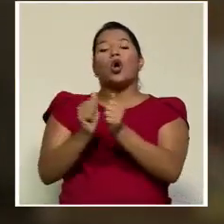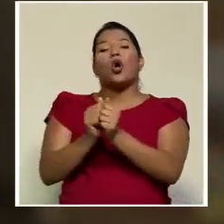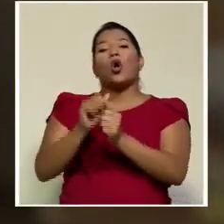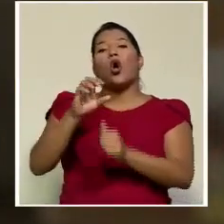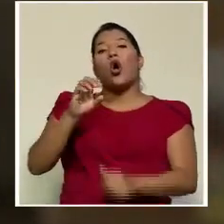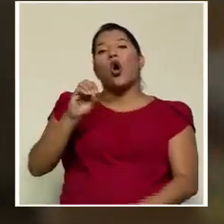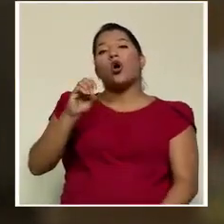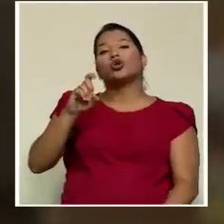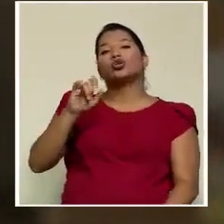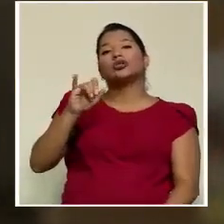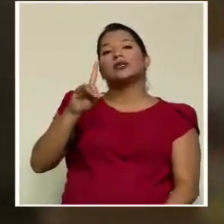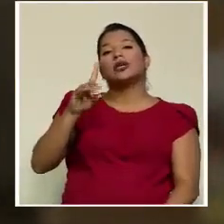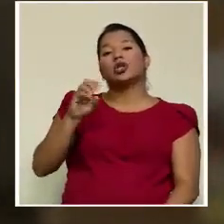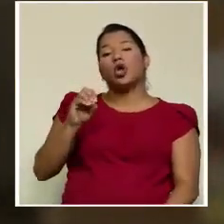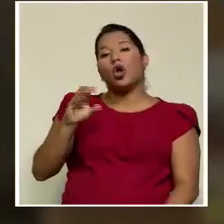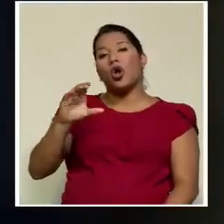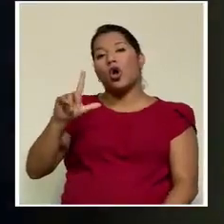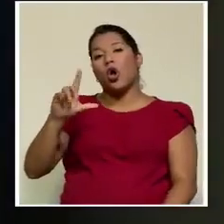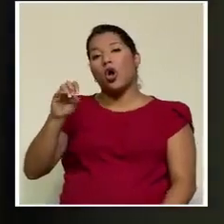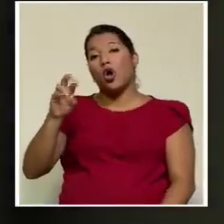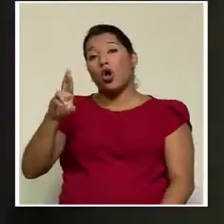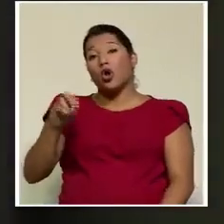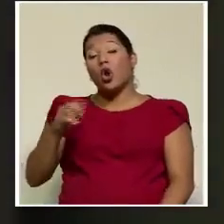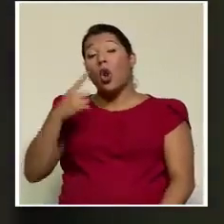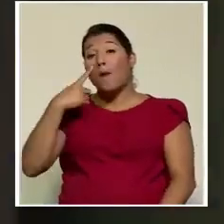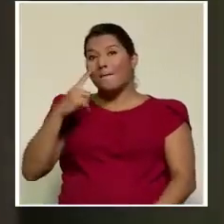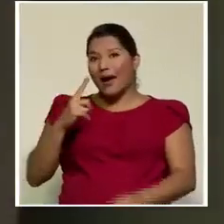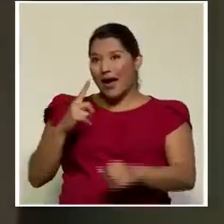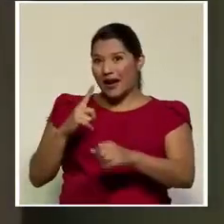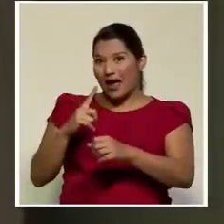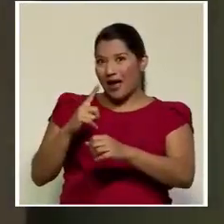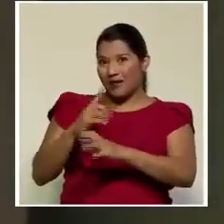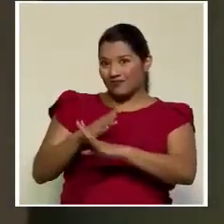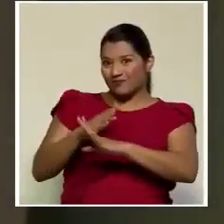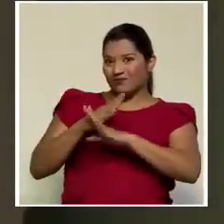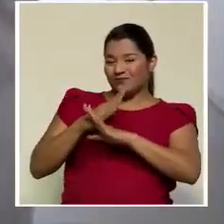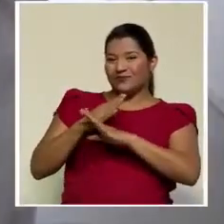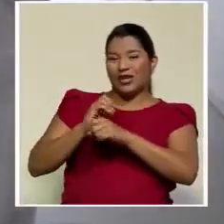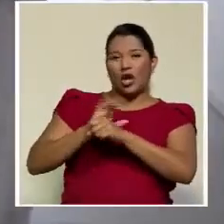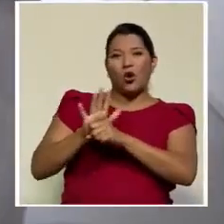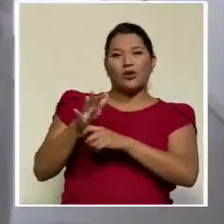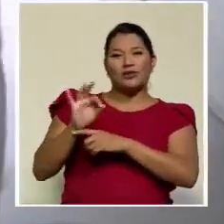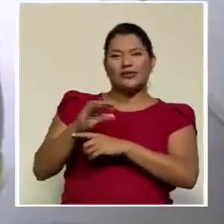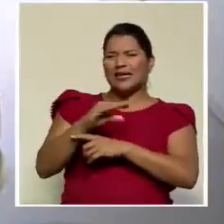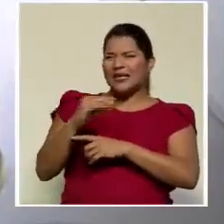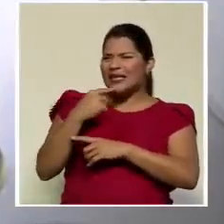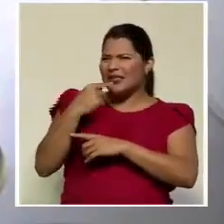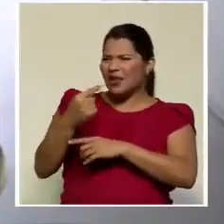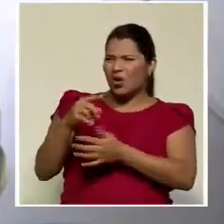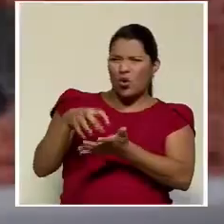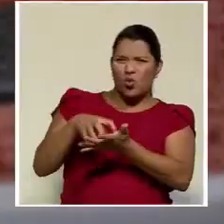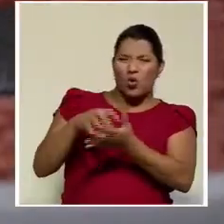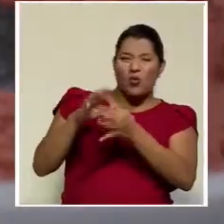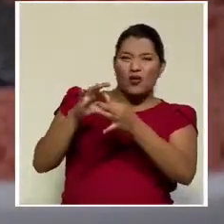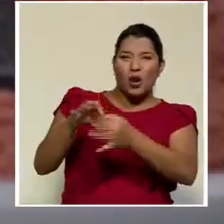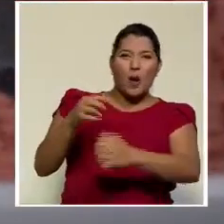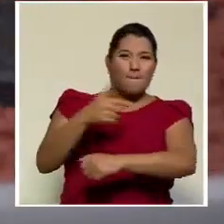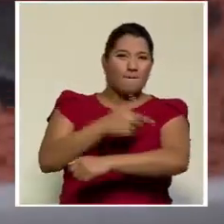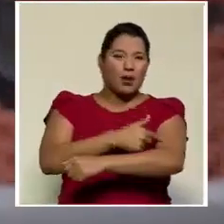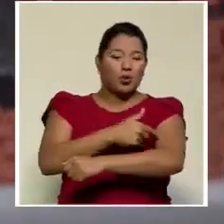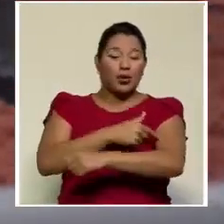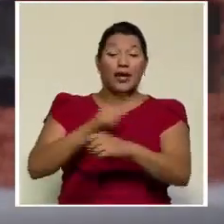contra la COVID-19 y expresó incluso dudas respecto de la efectividad de las vacunas que se